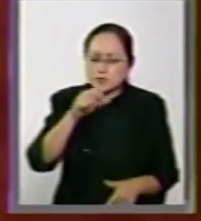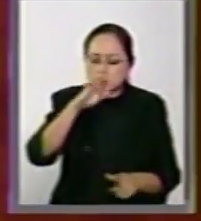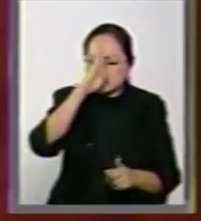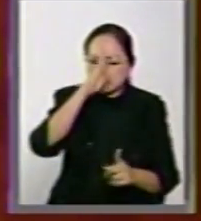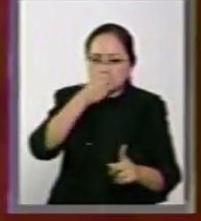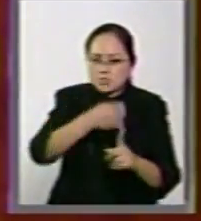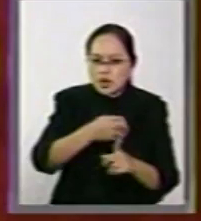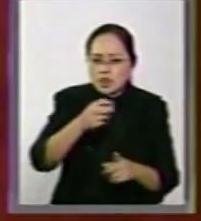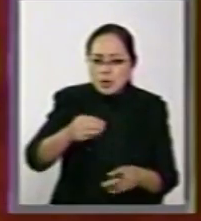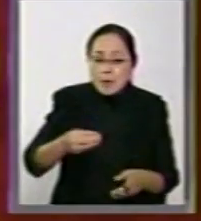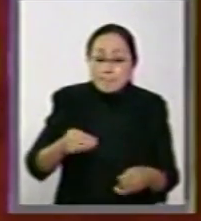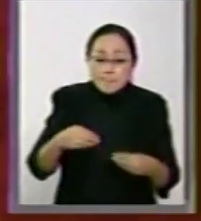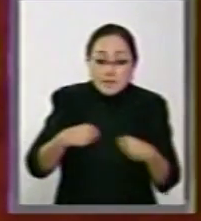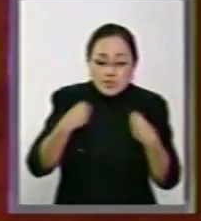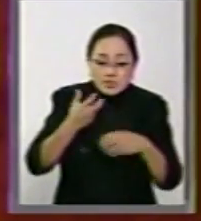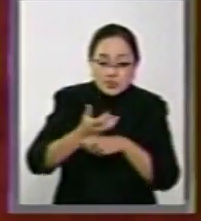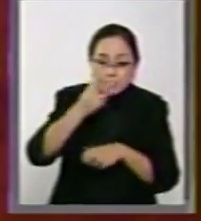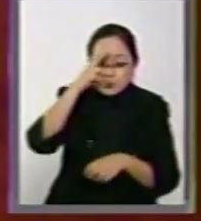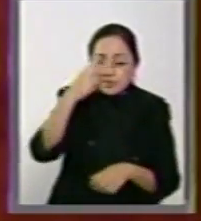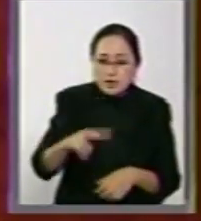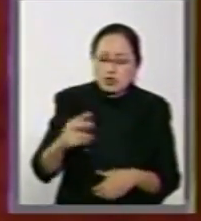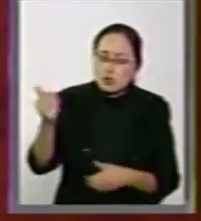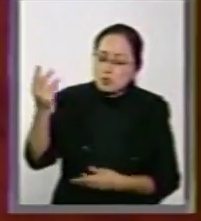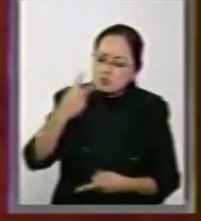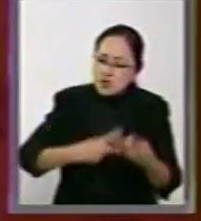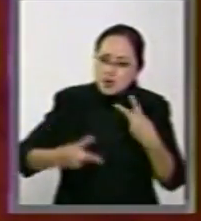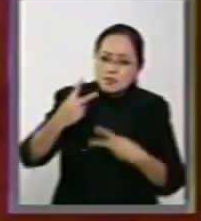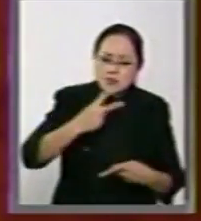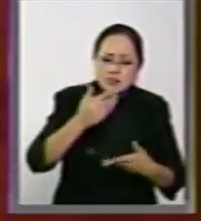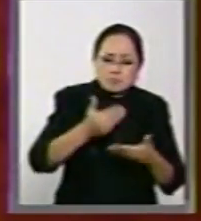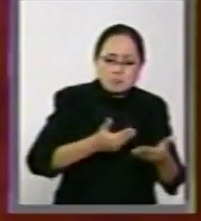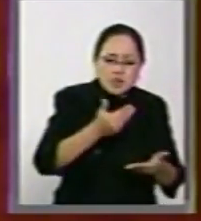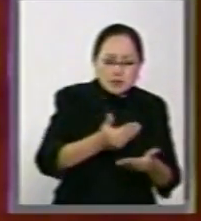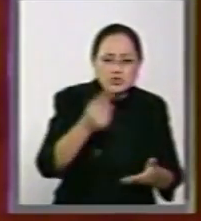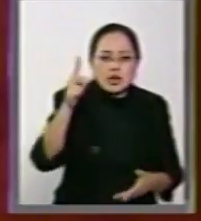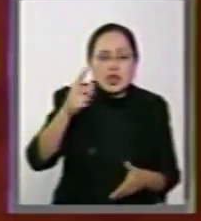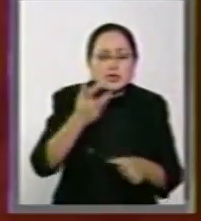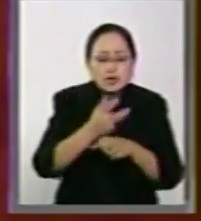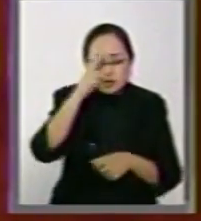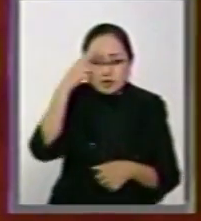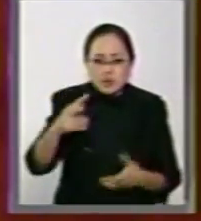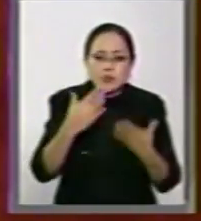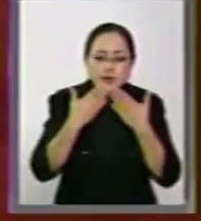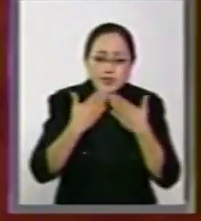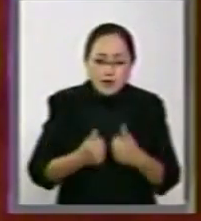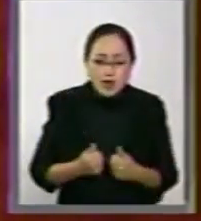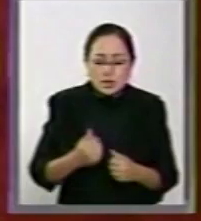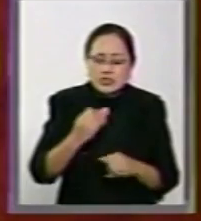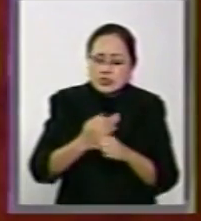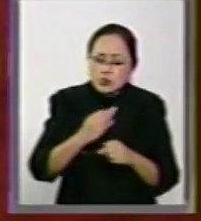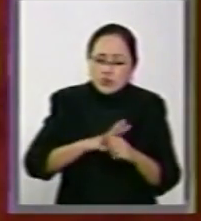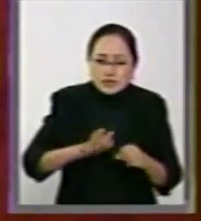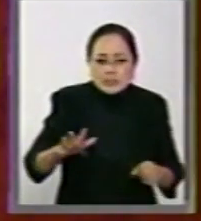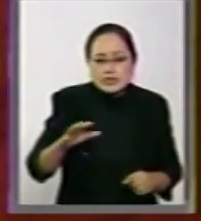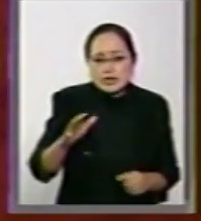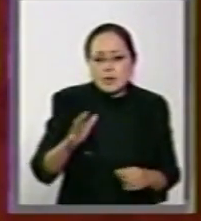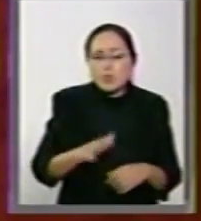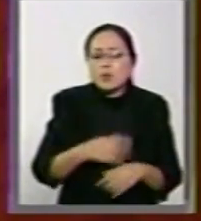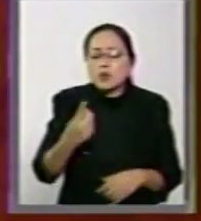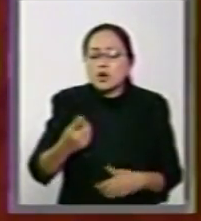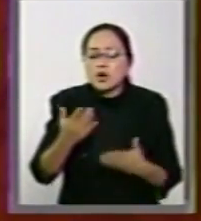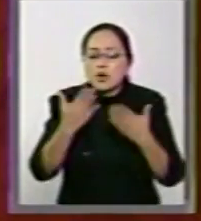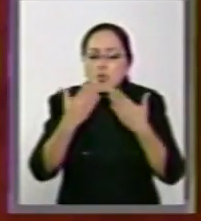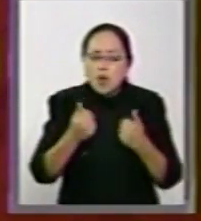vivimos en el Estado de México buscando los servicios que allá no tenemos, que son insuficientes o que son